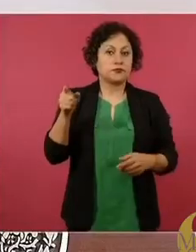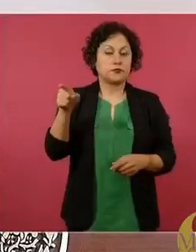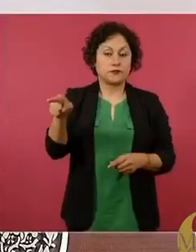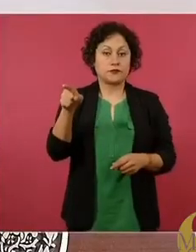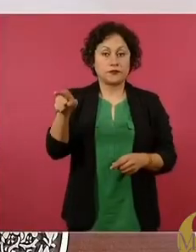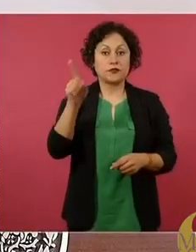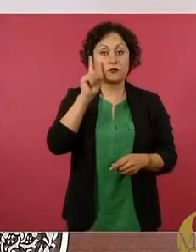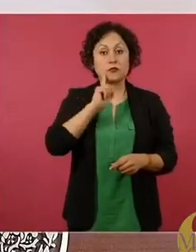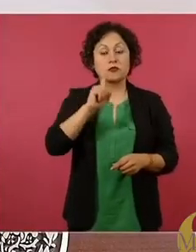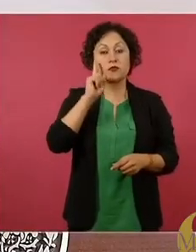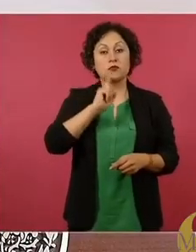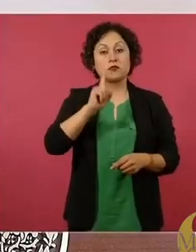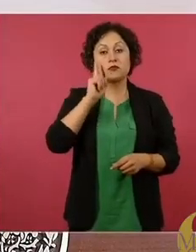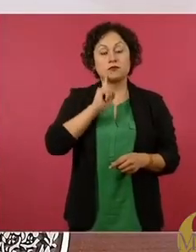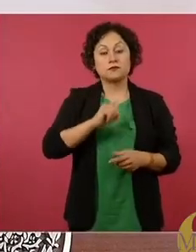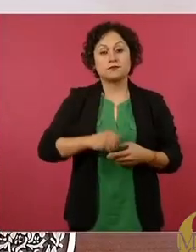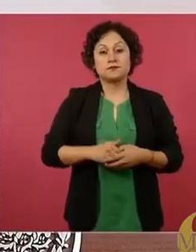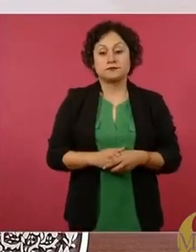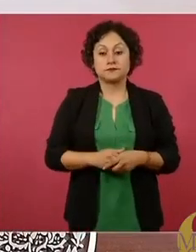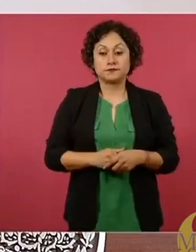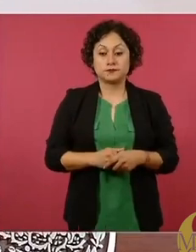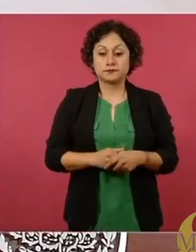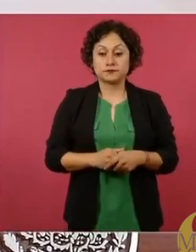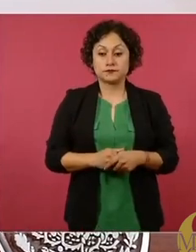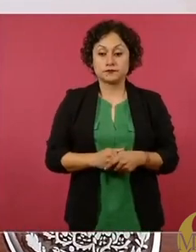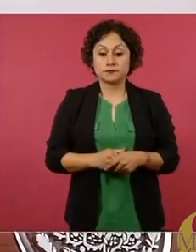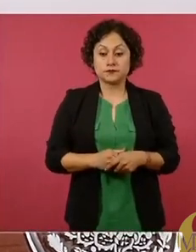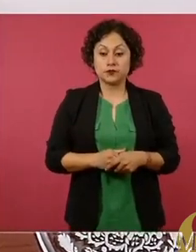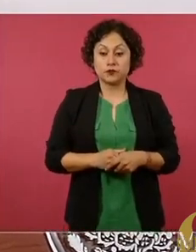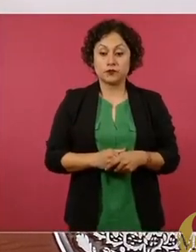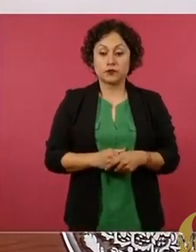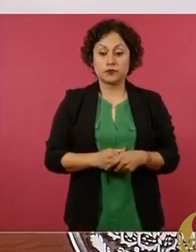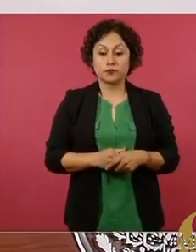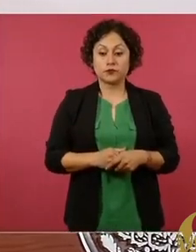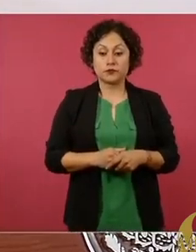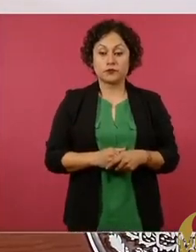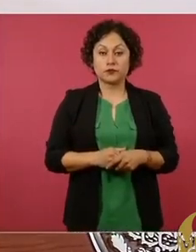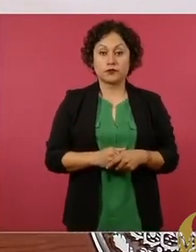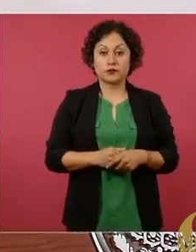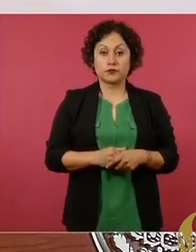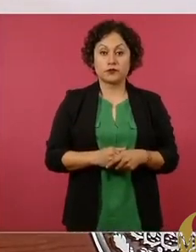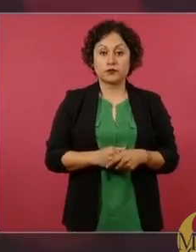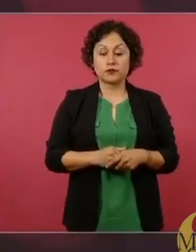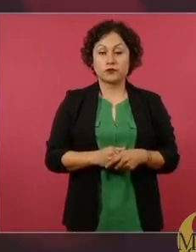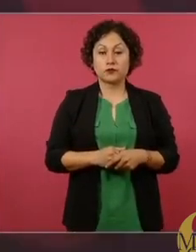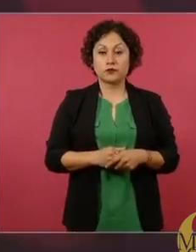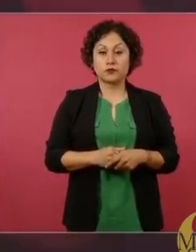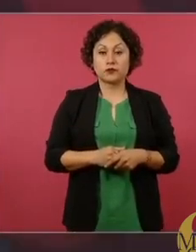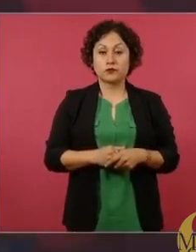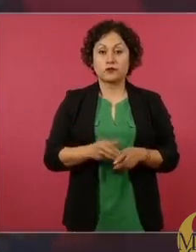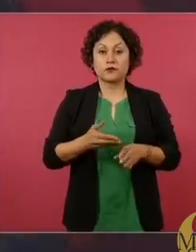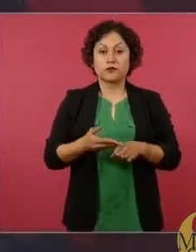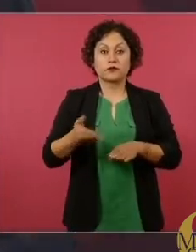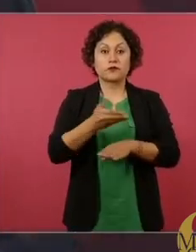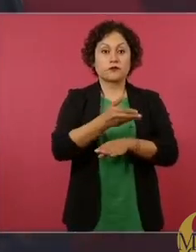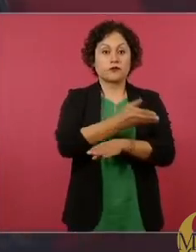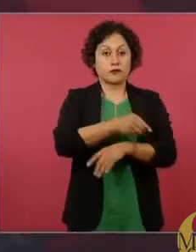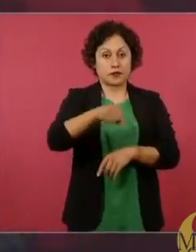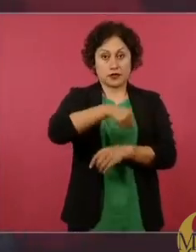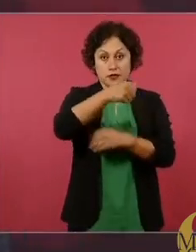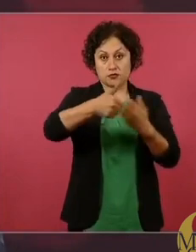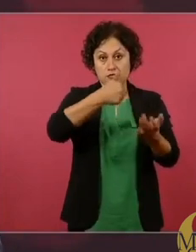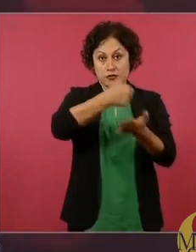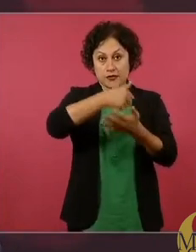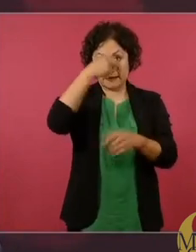reformar los zoológicos en la Ciudad de